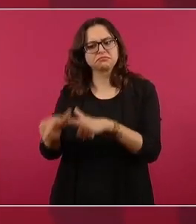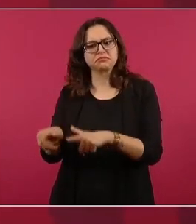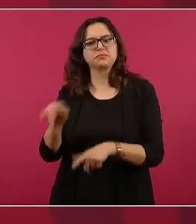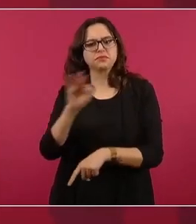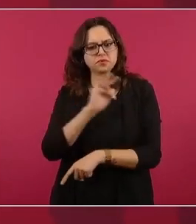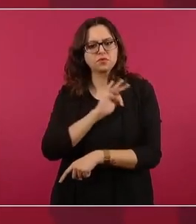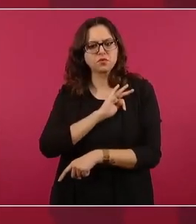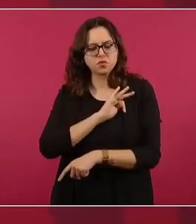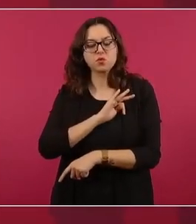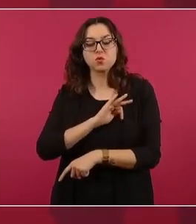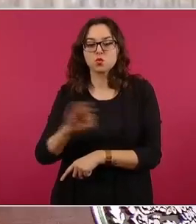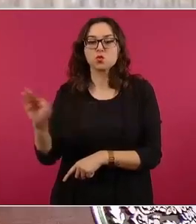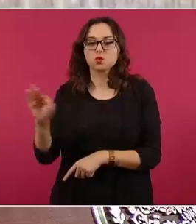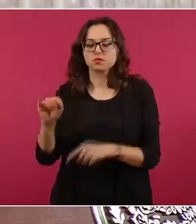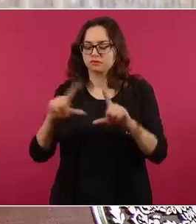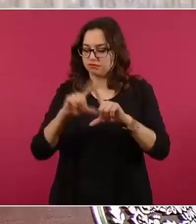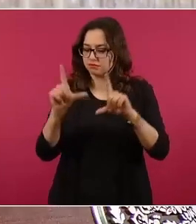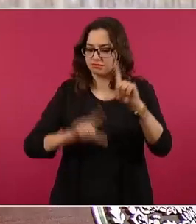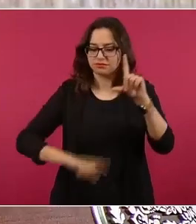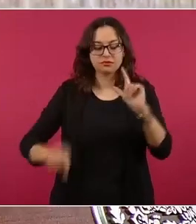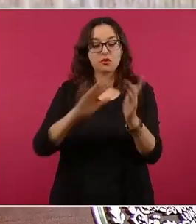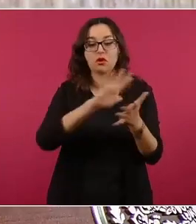llevara a cabo la transformación.